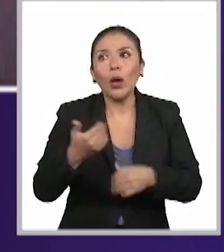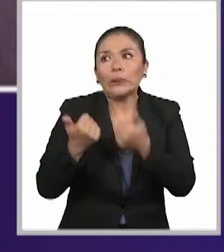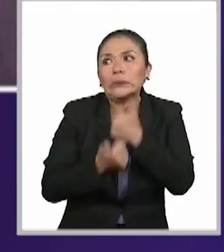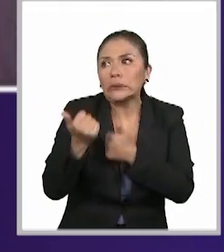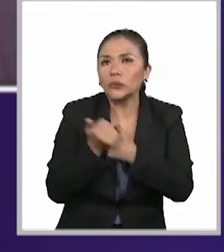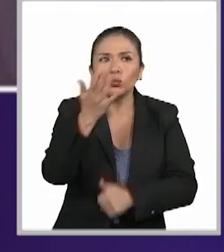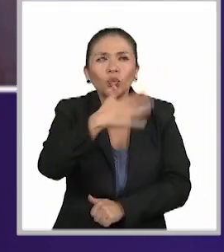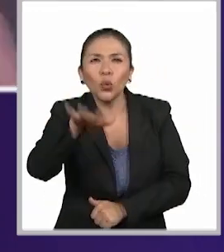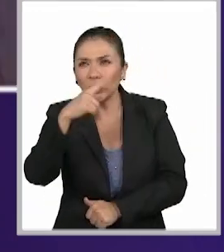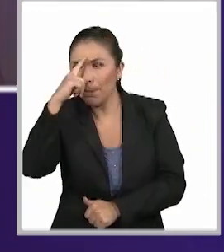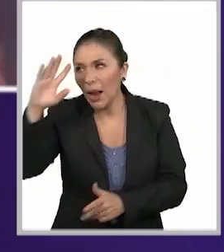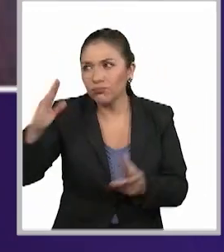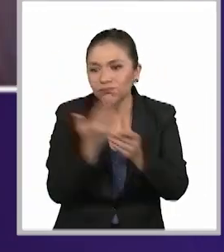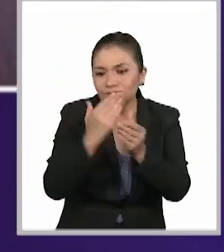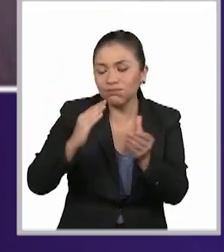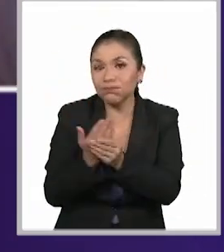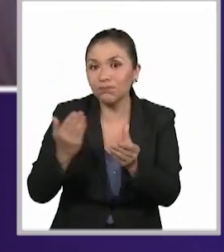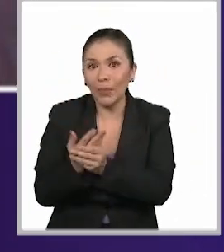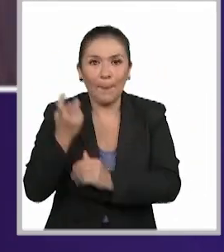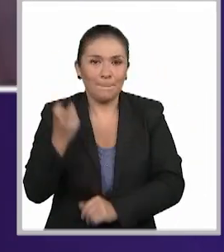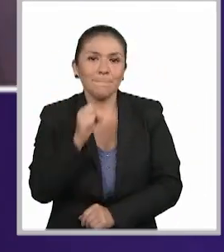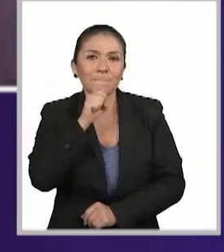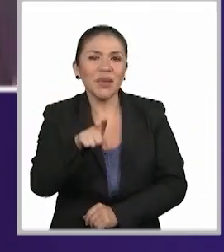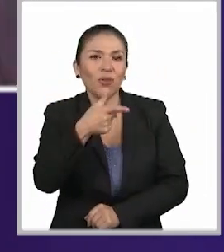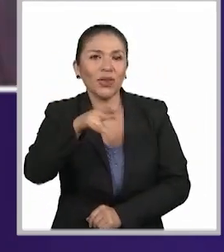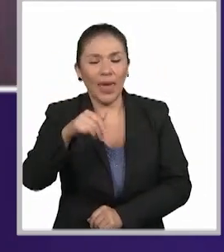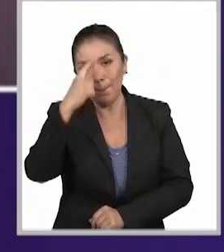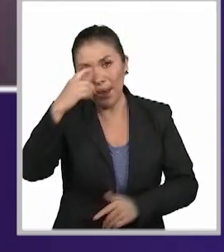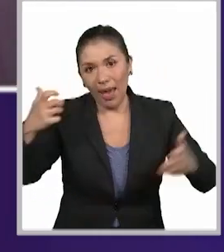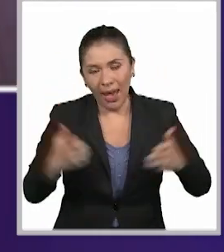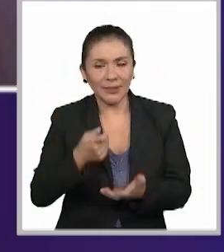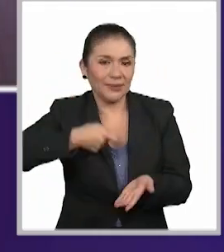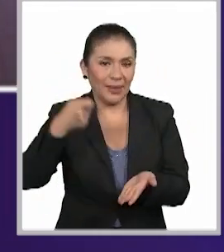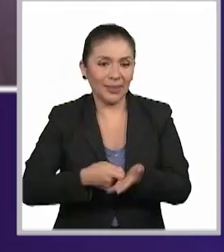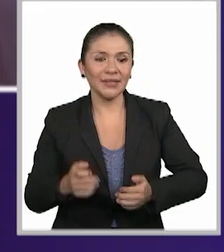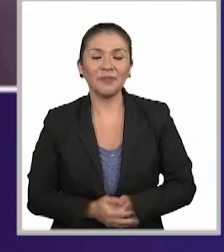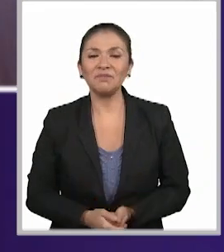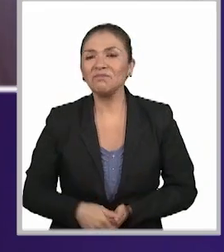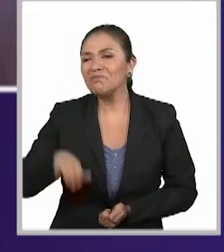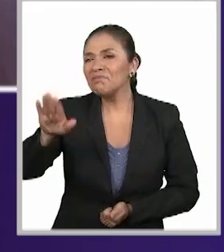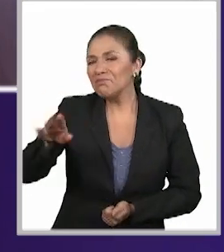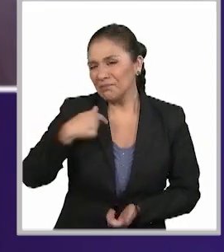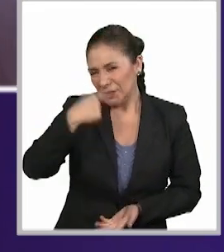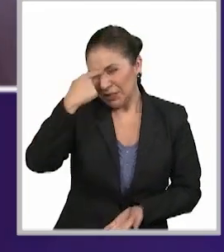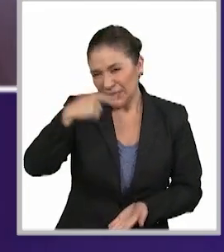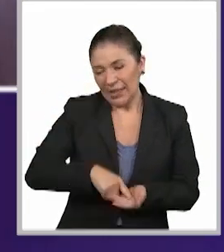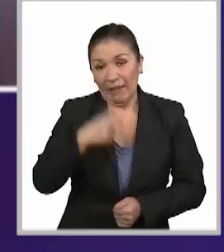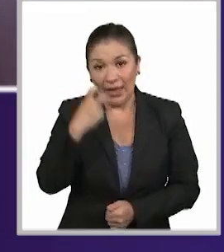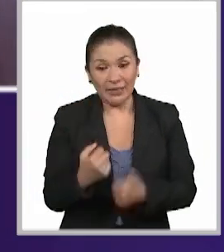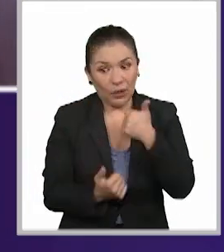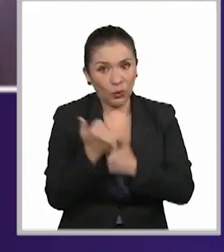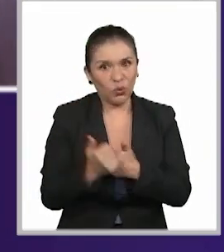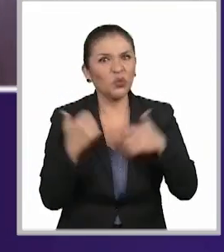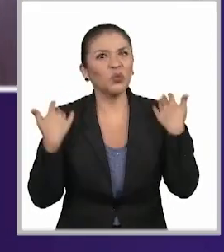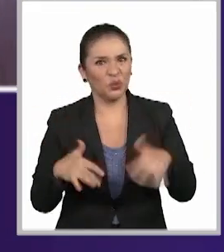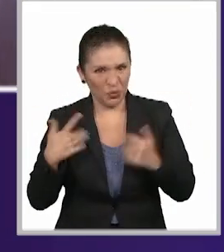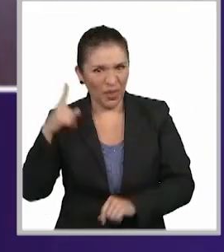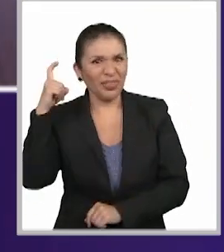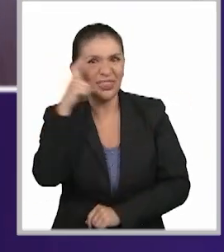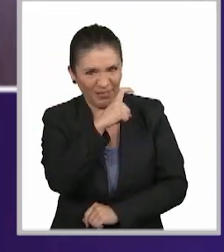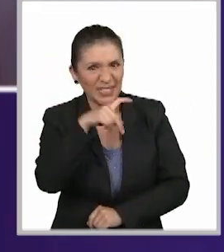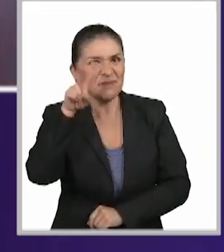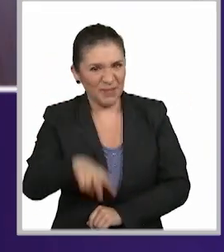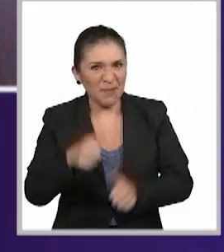través de esos documentos y esas guías para llevar a cabo las sentencias de Me imagino que el reto es enorme,